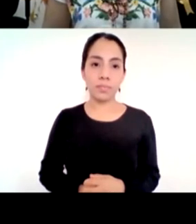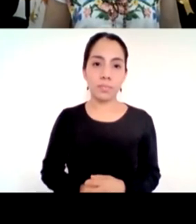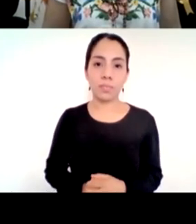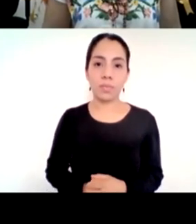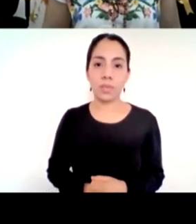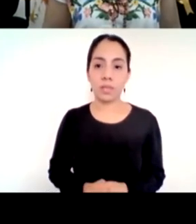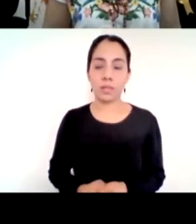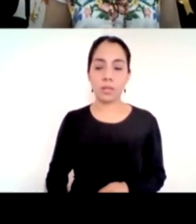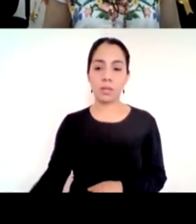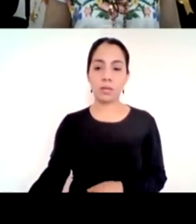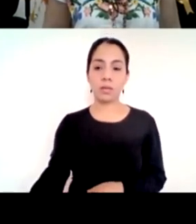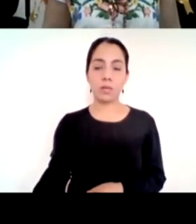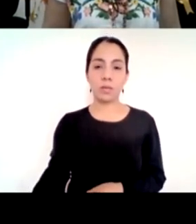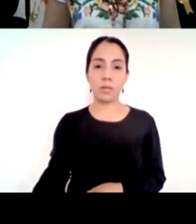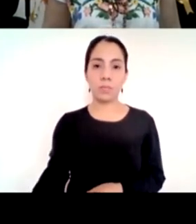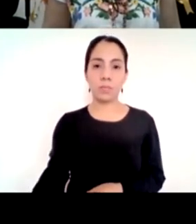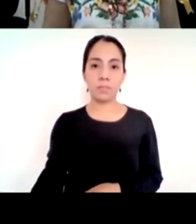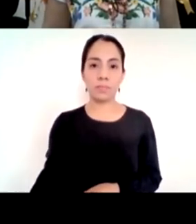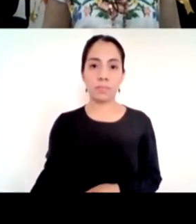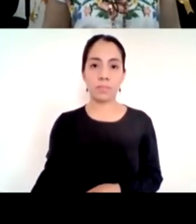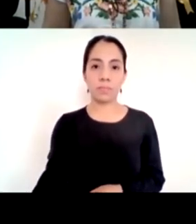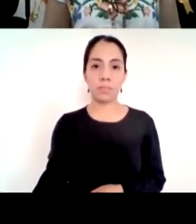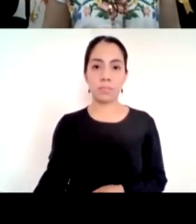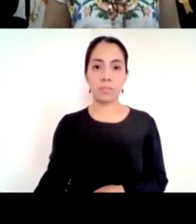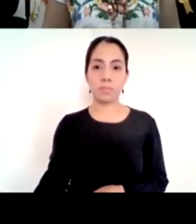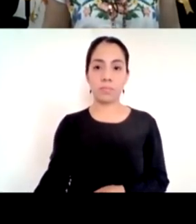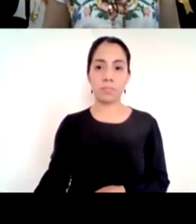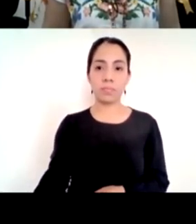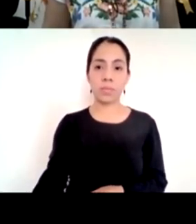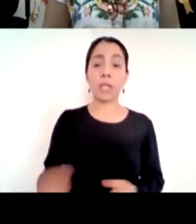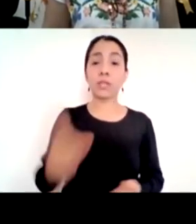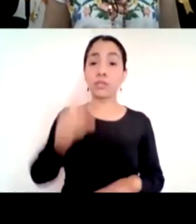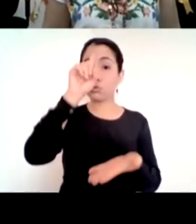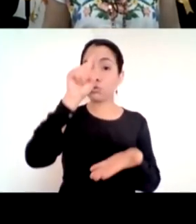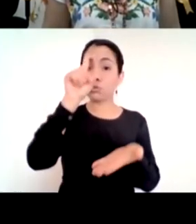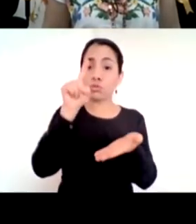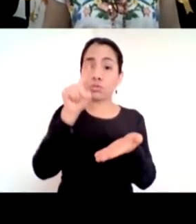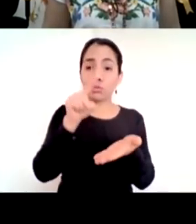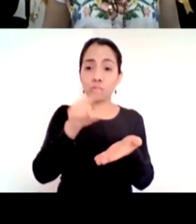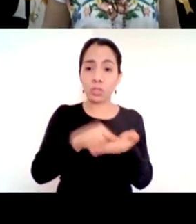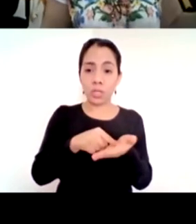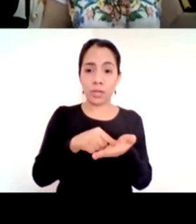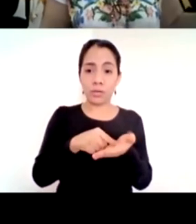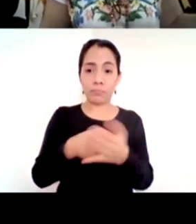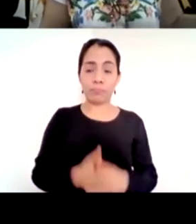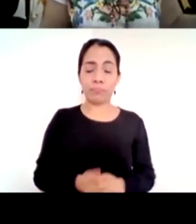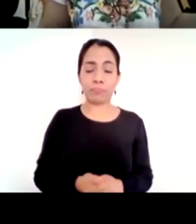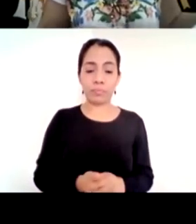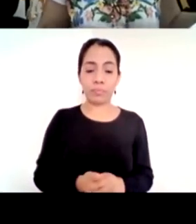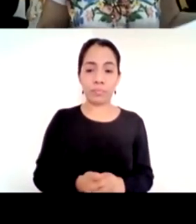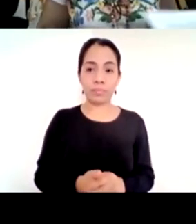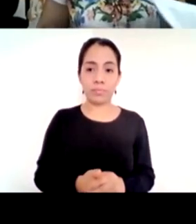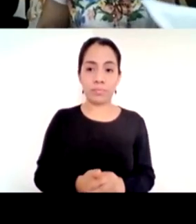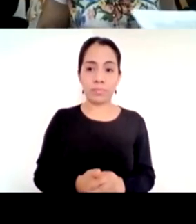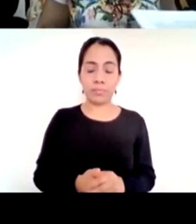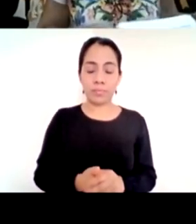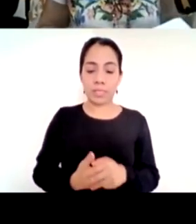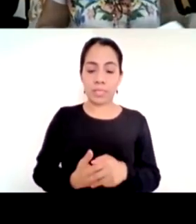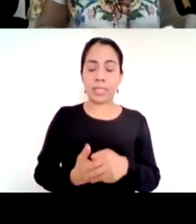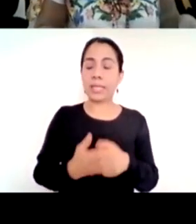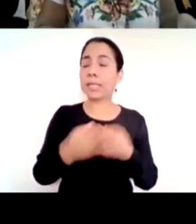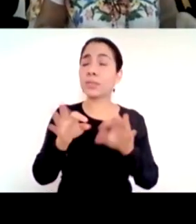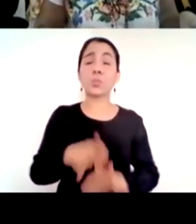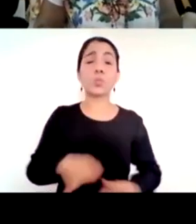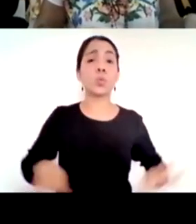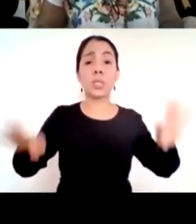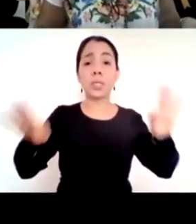creo que hay que destacar la belleza institucional de que estemos hablando ahorita y de que es de lo que estamos hablando